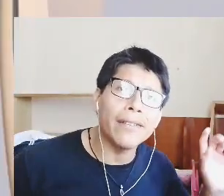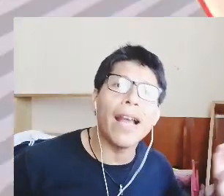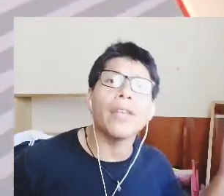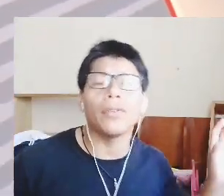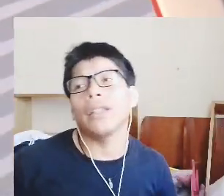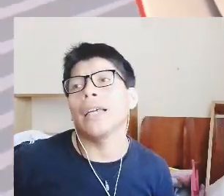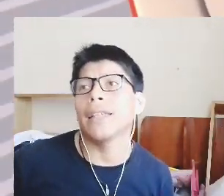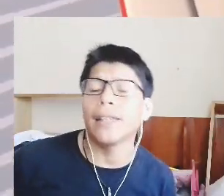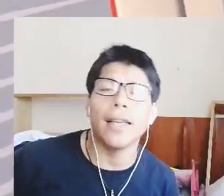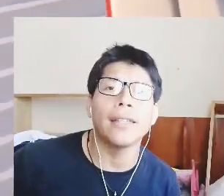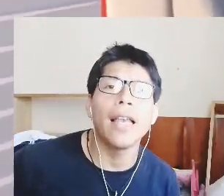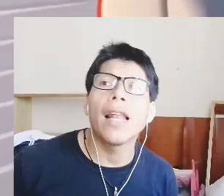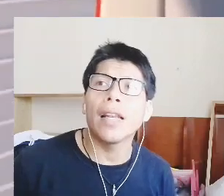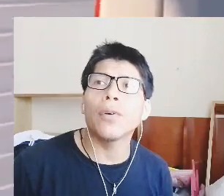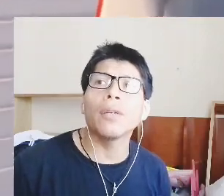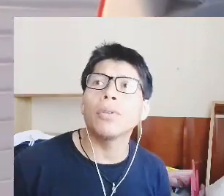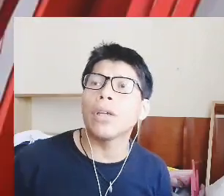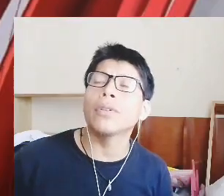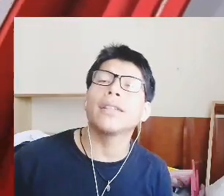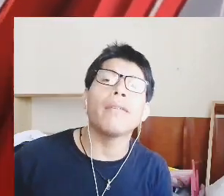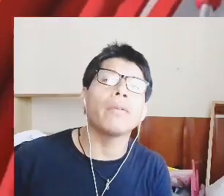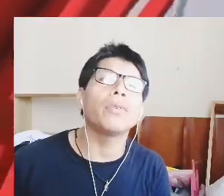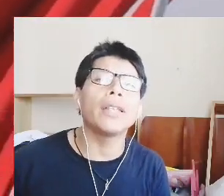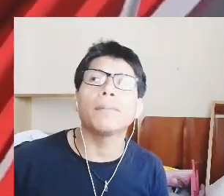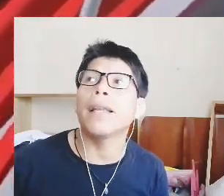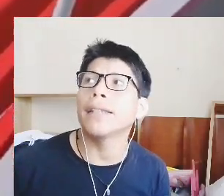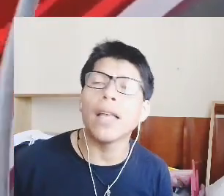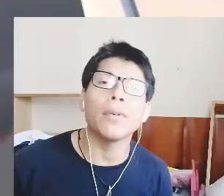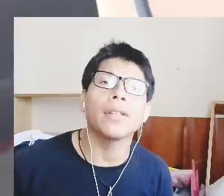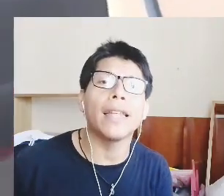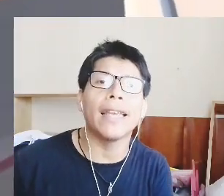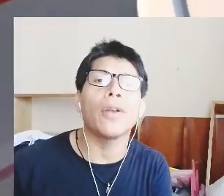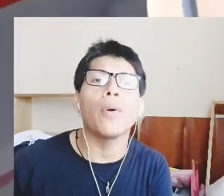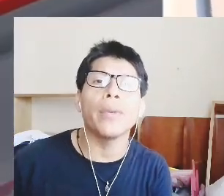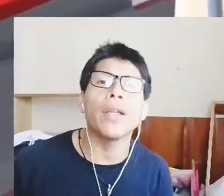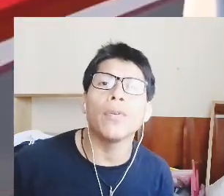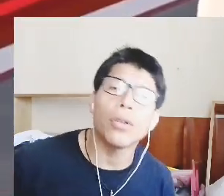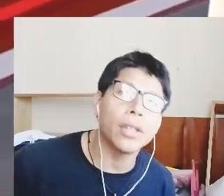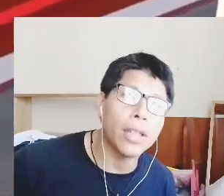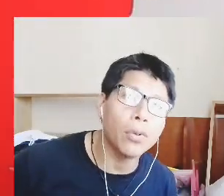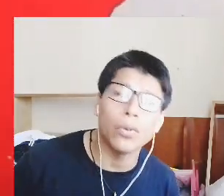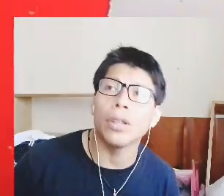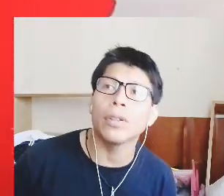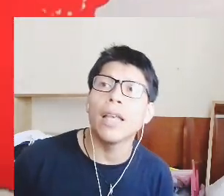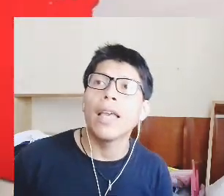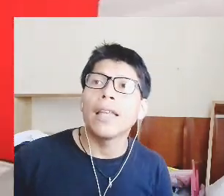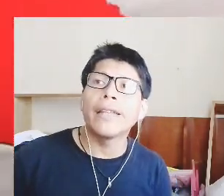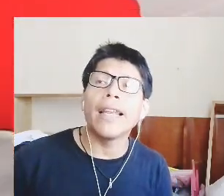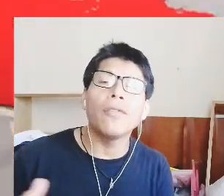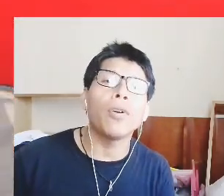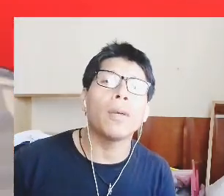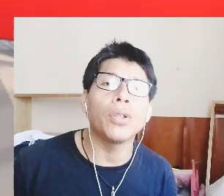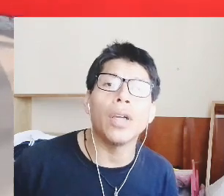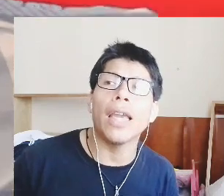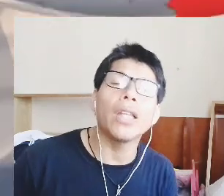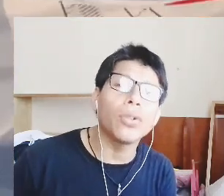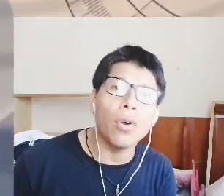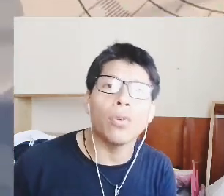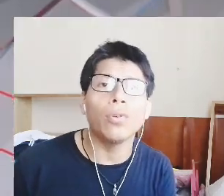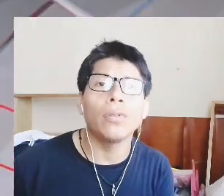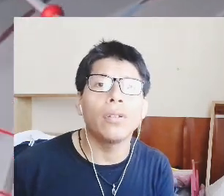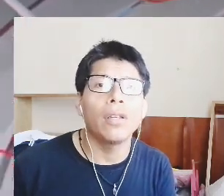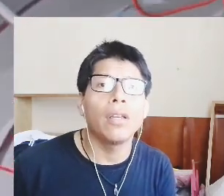que ya hace varios días atrás recorremos que ellos estaban muy esperanzados de que el gobierno de los estados unidos quiera información